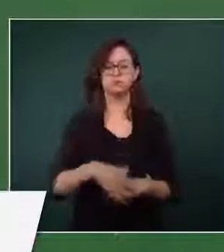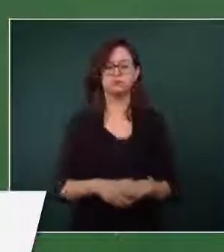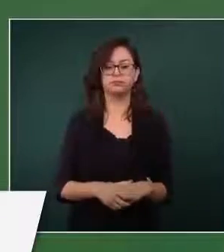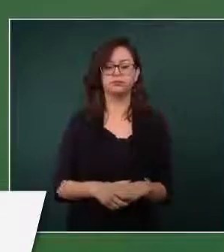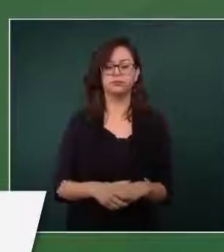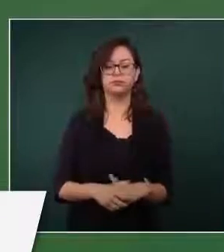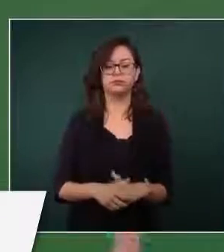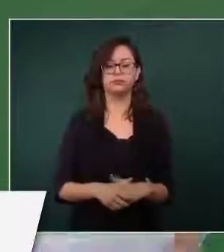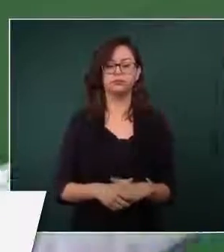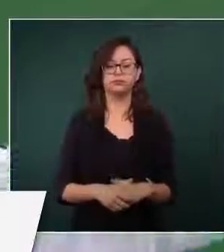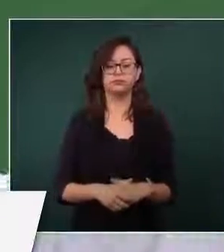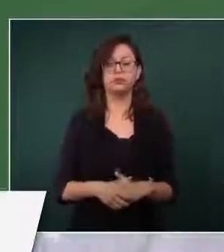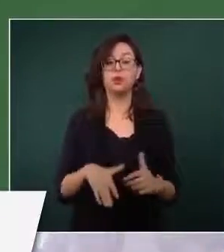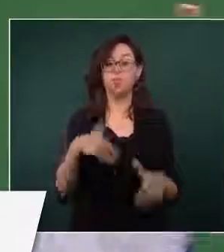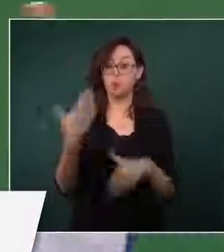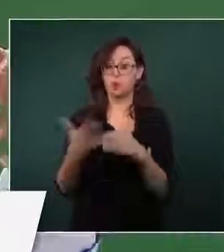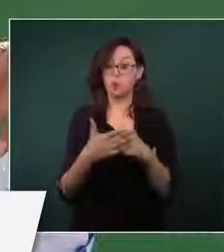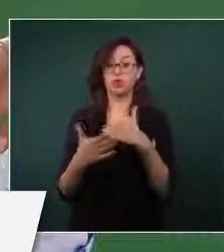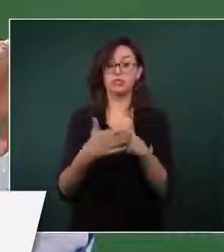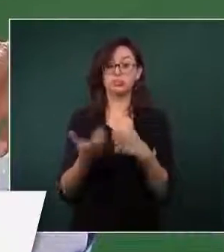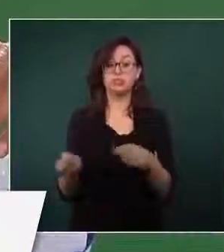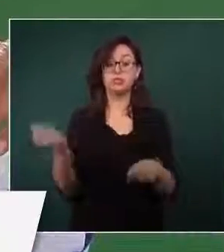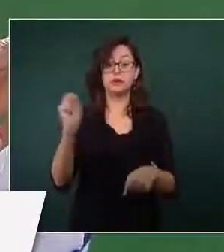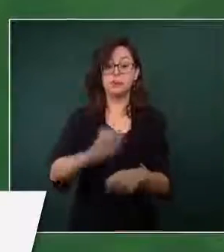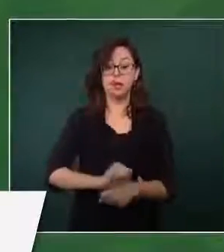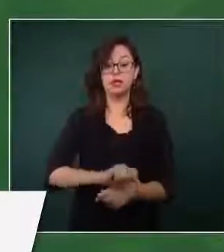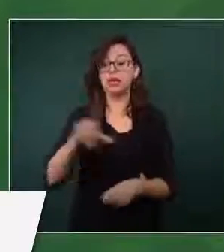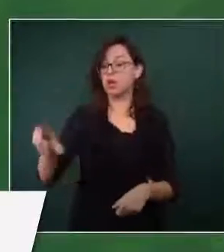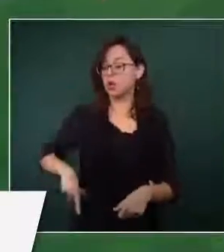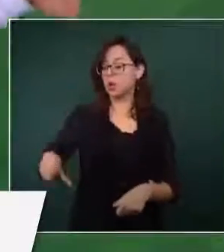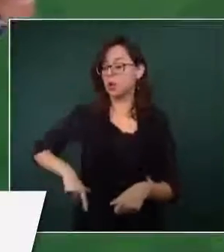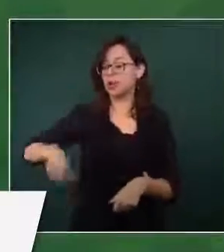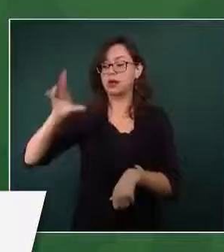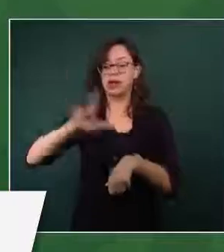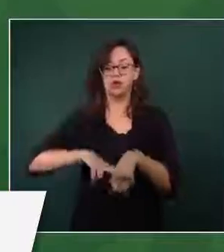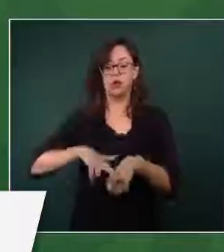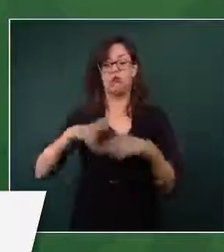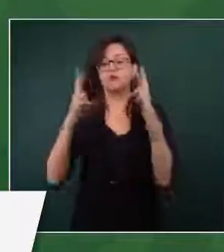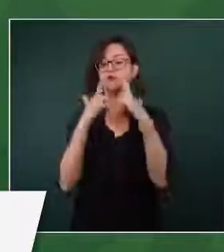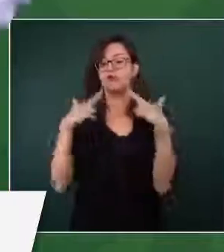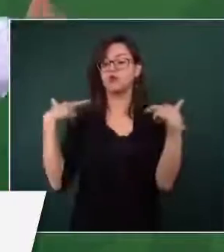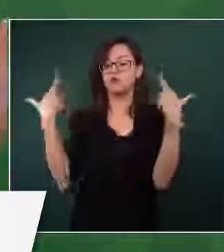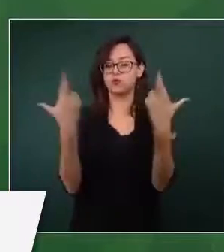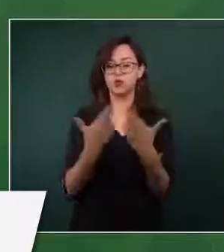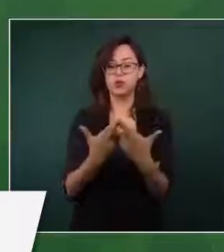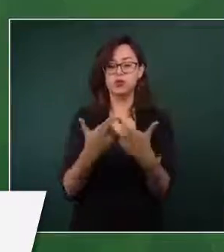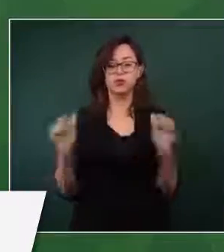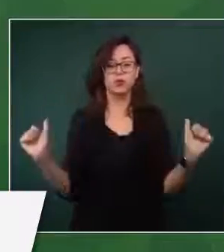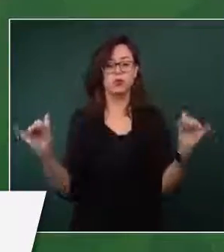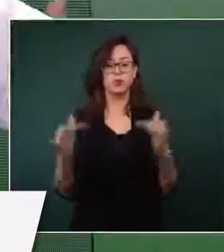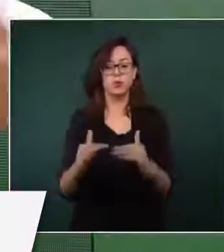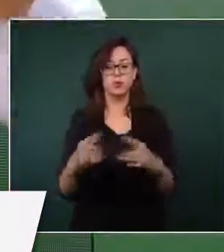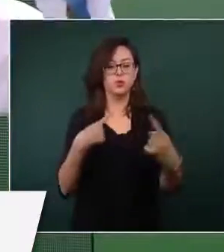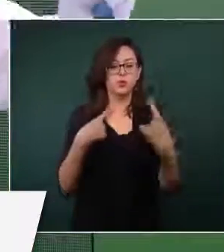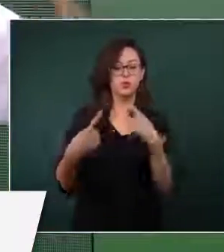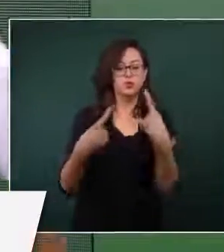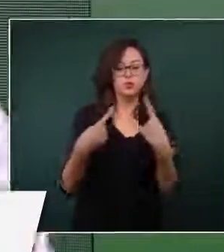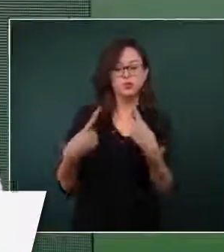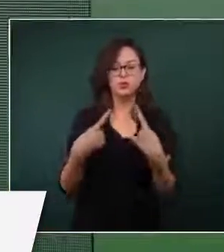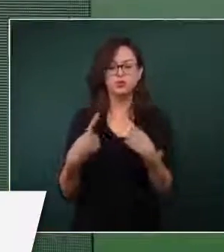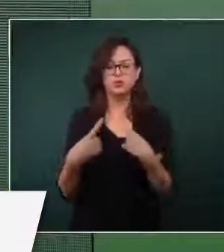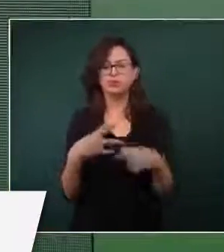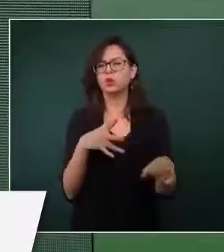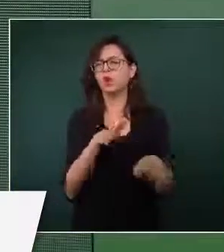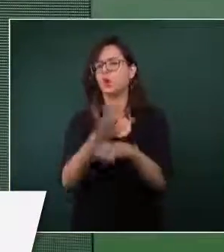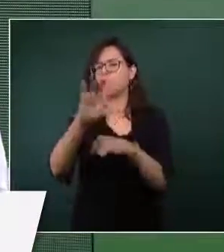gobernadores ahora yo les diría que es para reafirmar